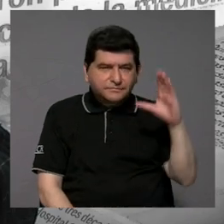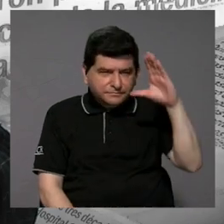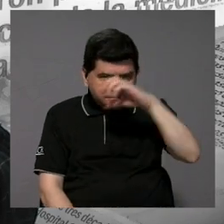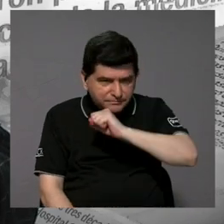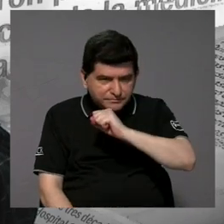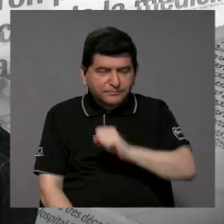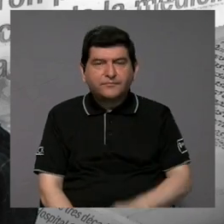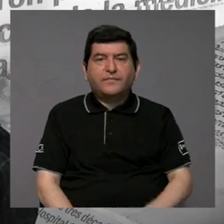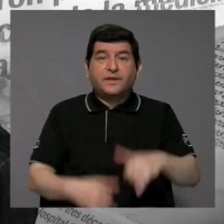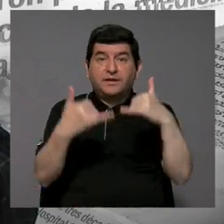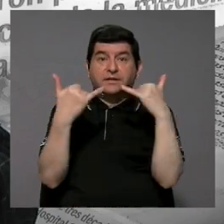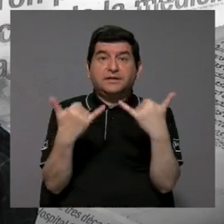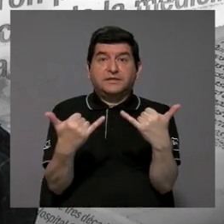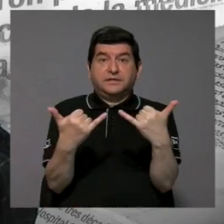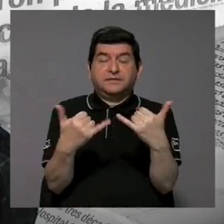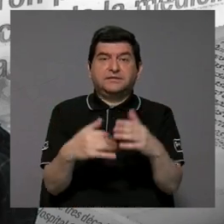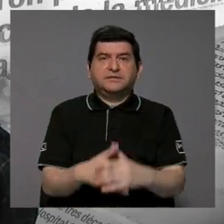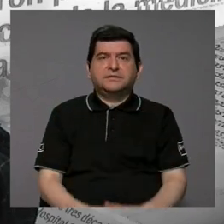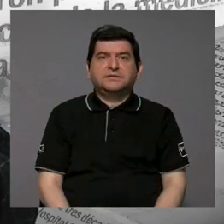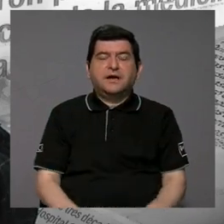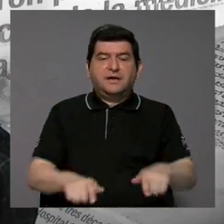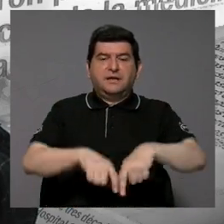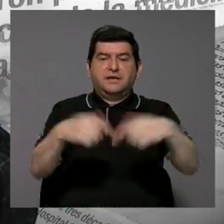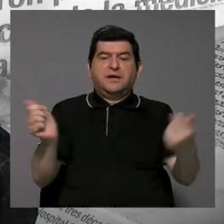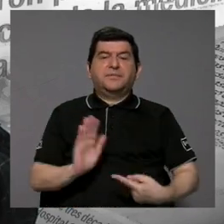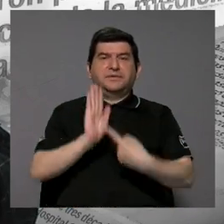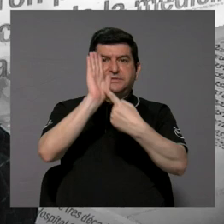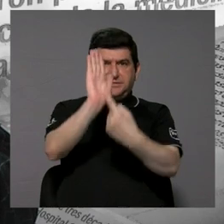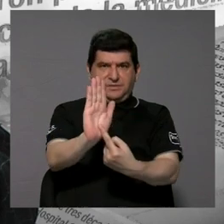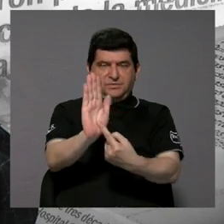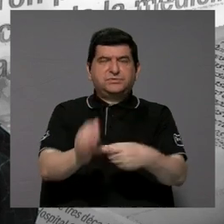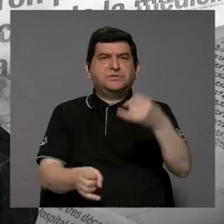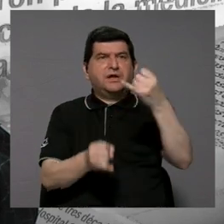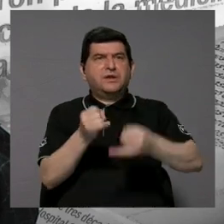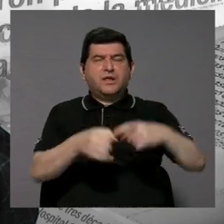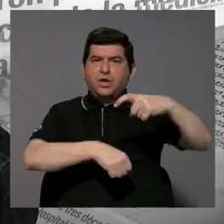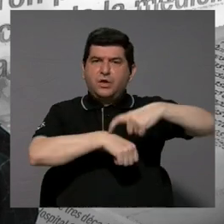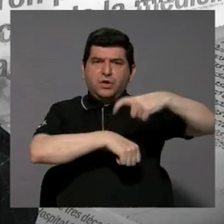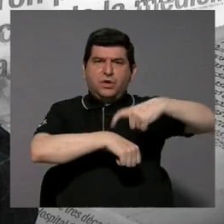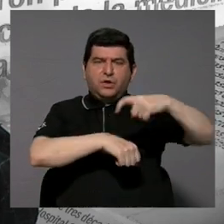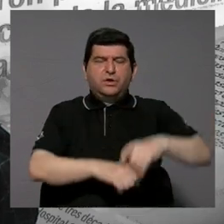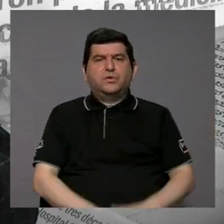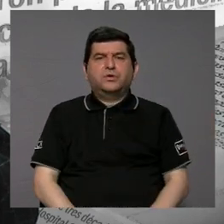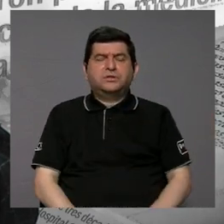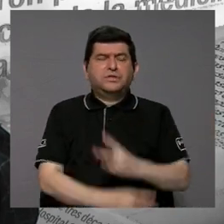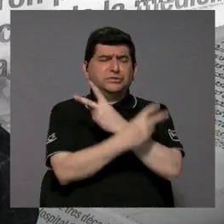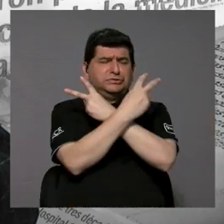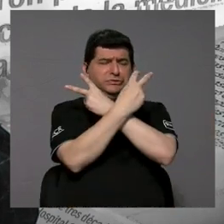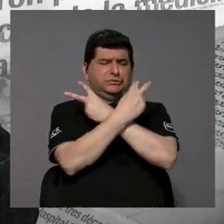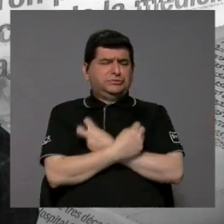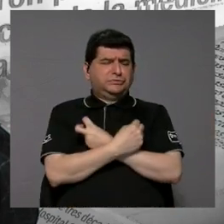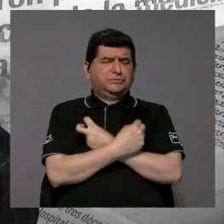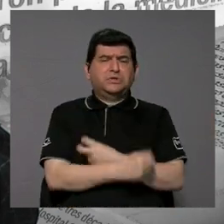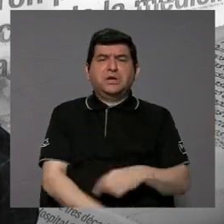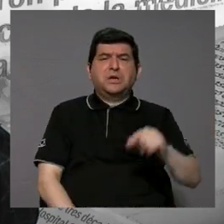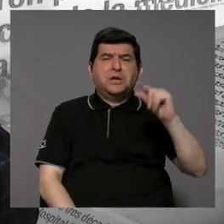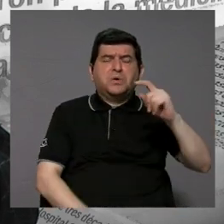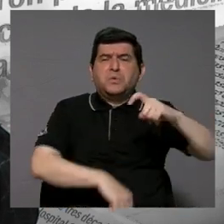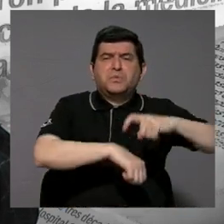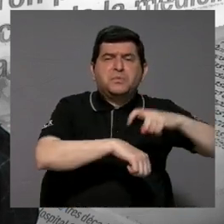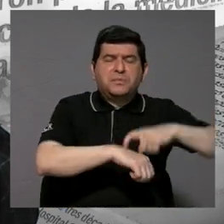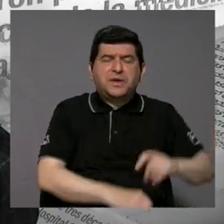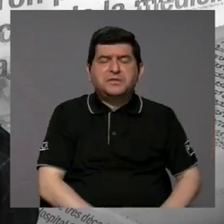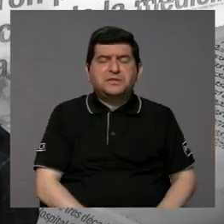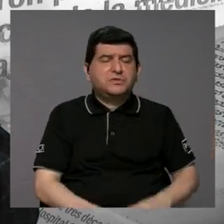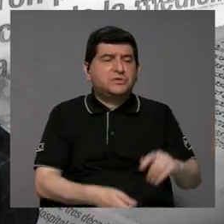detectado y lo que ha sacado la prensa en los últimos tiempos, son intoxicaciones de momento,